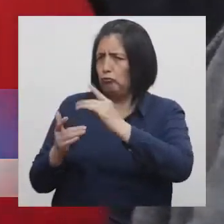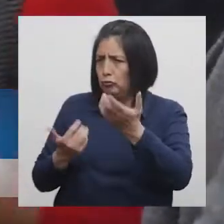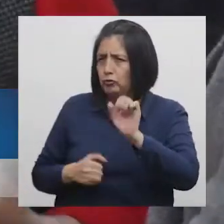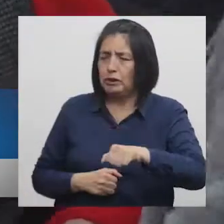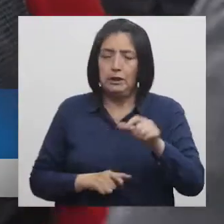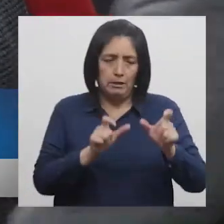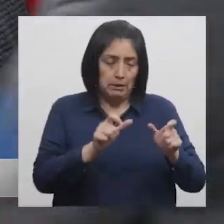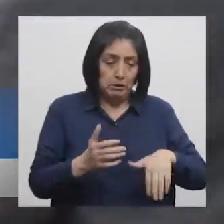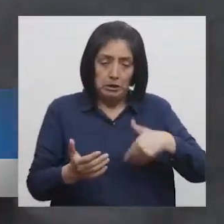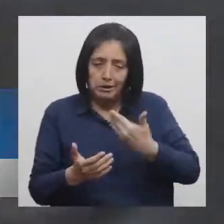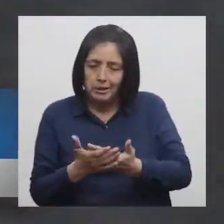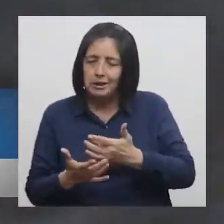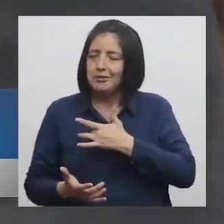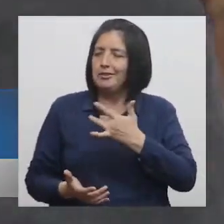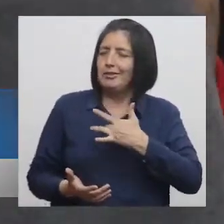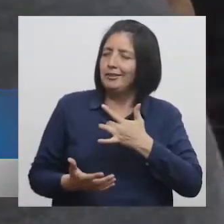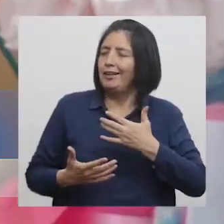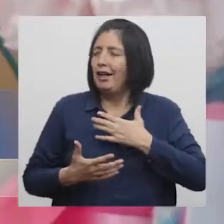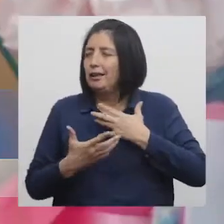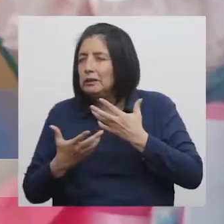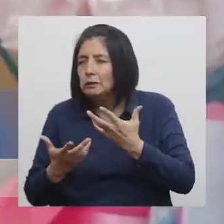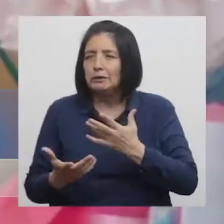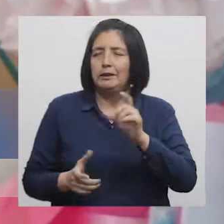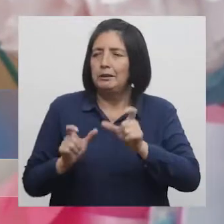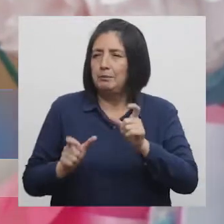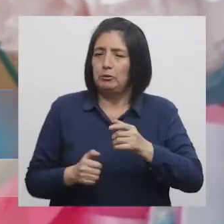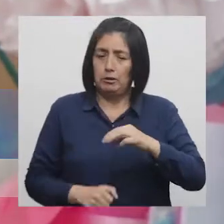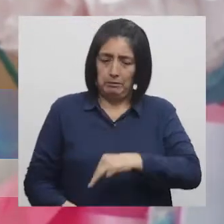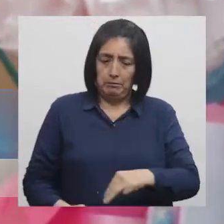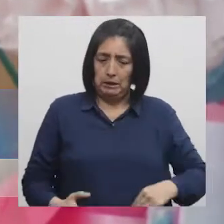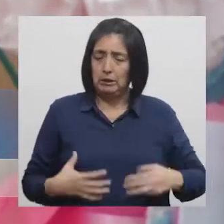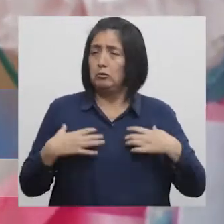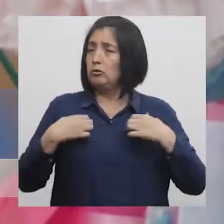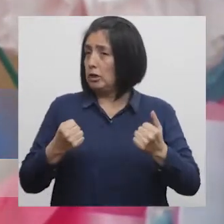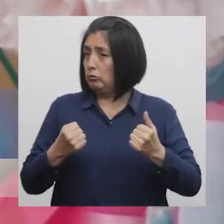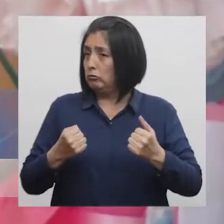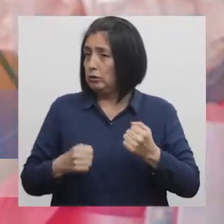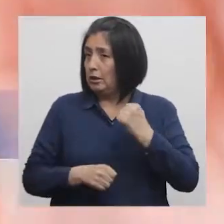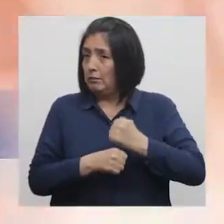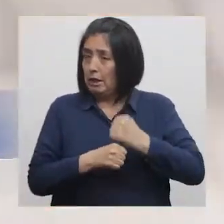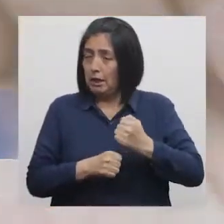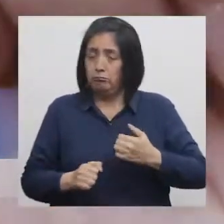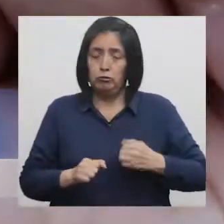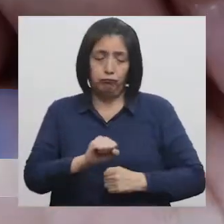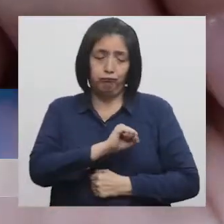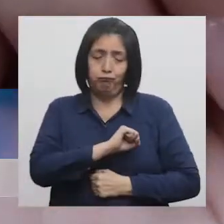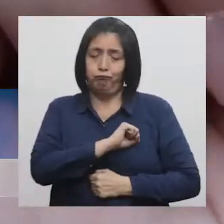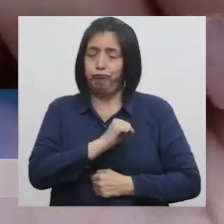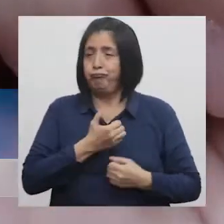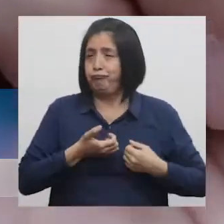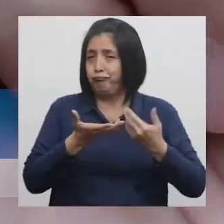llegan sienten la calidez de las personas, porque en el Ministerio de Salud trabajamos con el corazón.